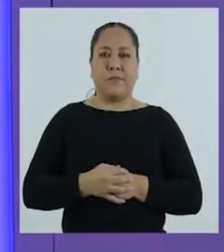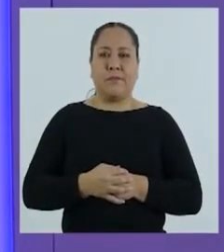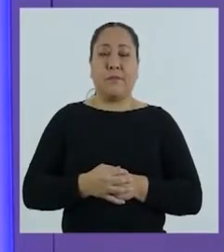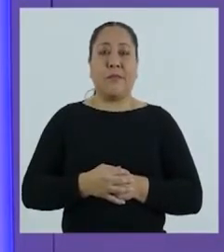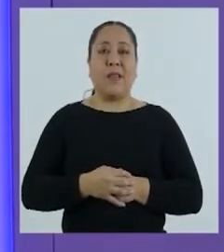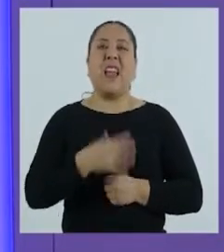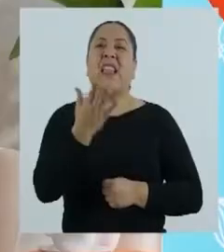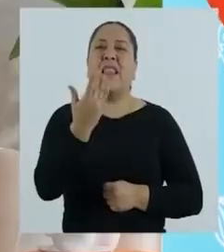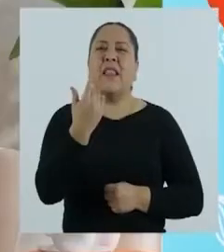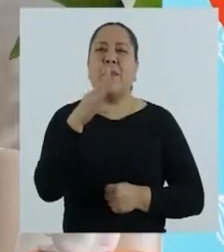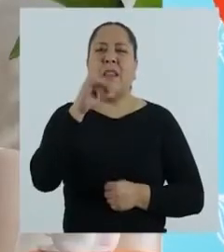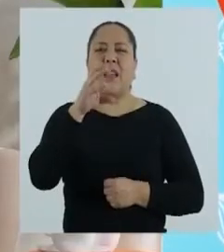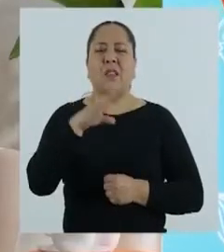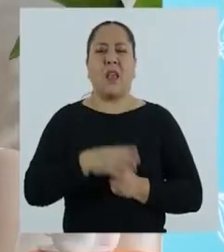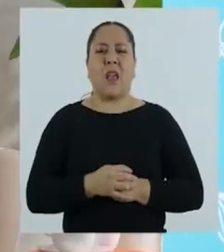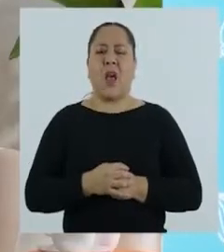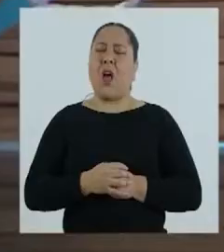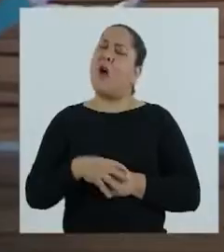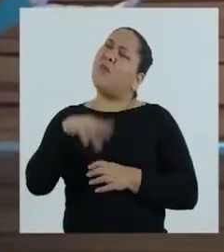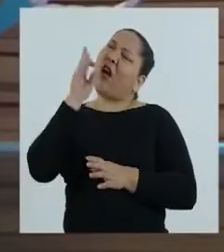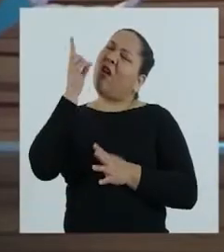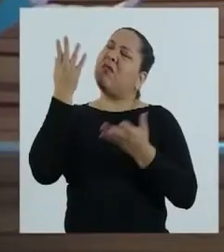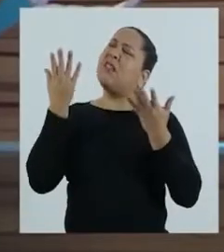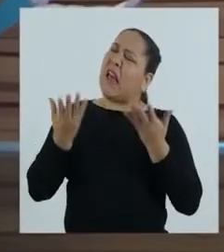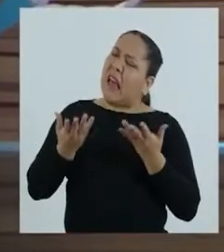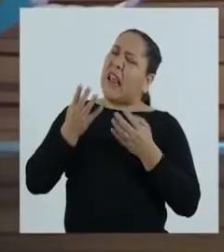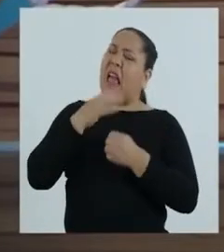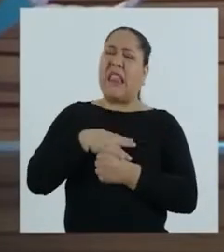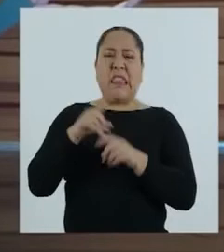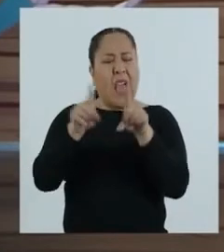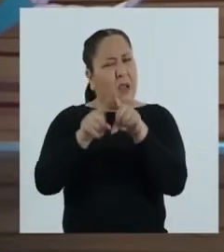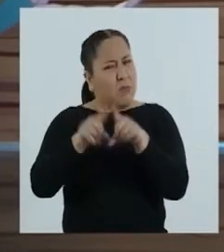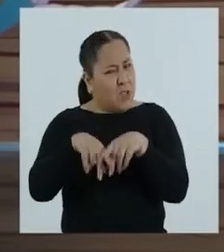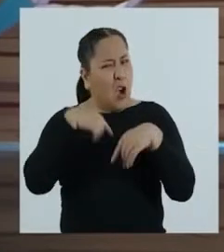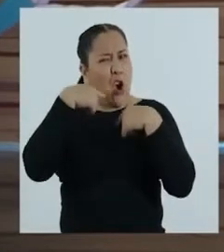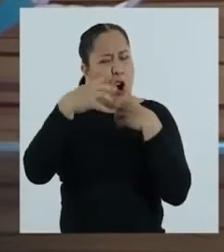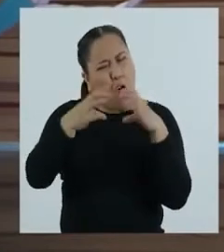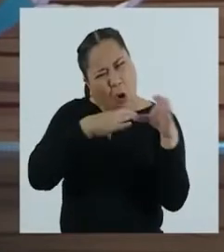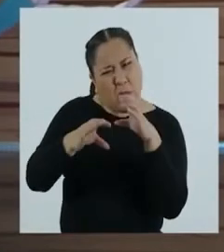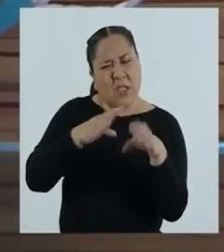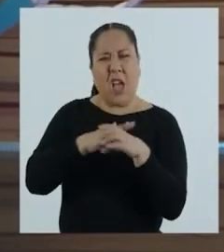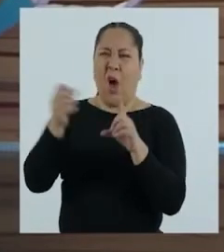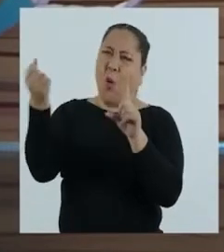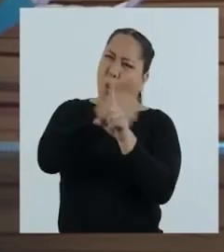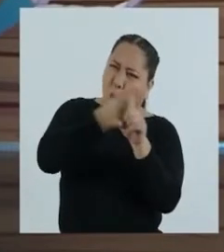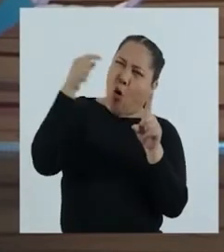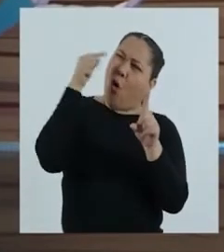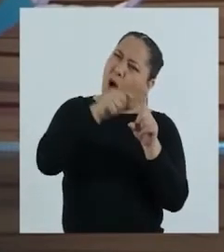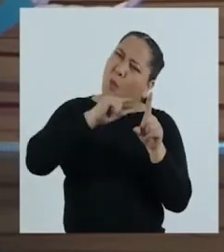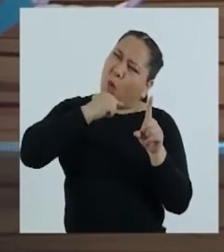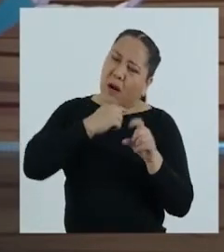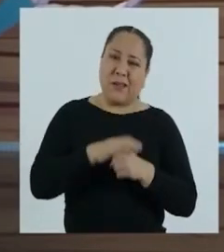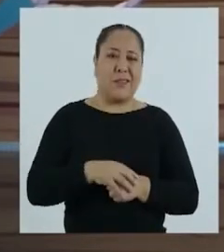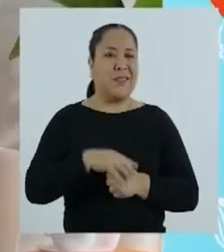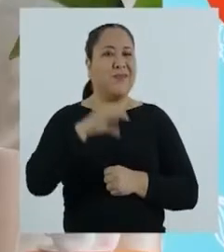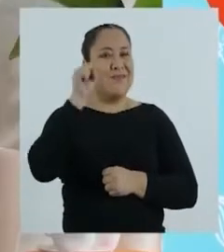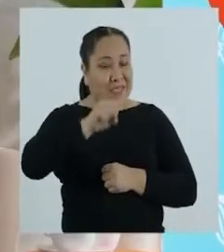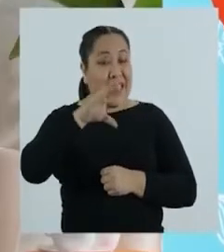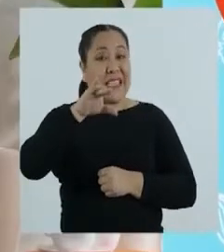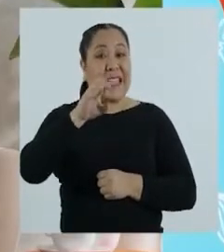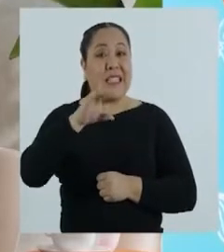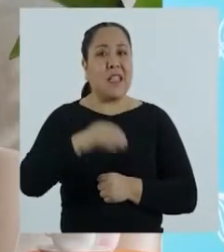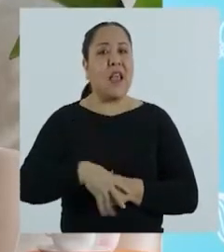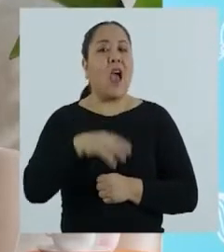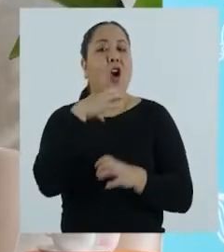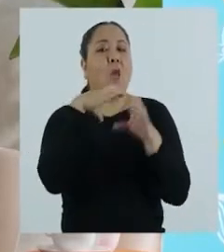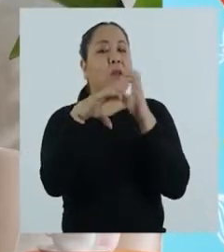¡Ah! Dime, Cecina. Profesora, ¿y también conversaremos sobre la violencia contra la mujer? Sí,